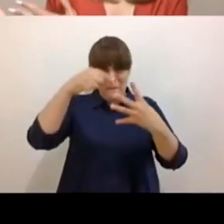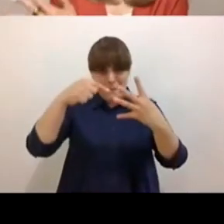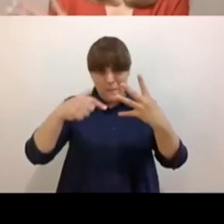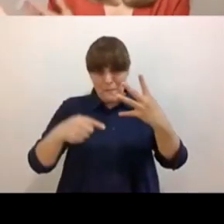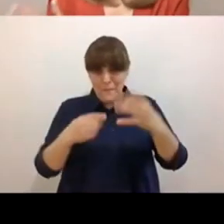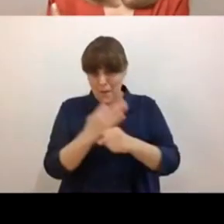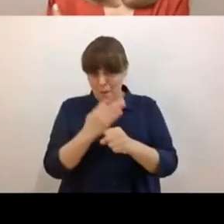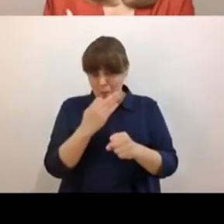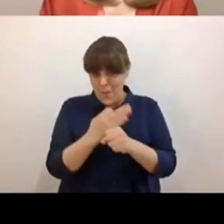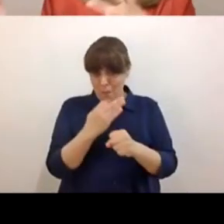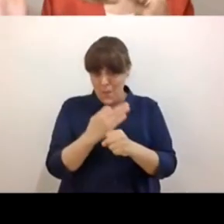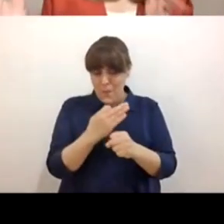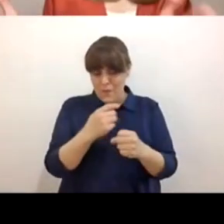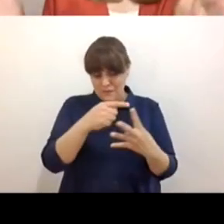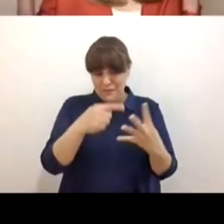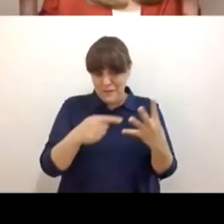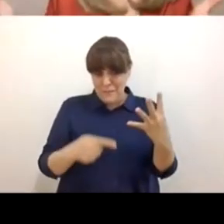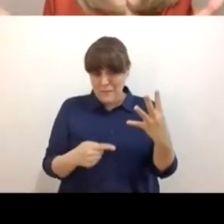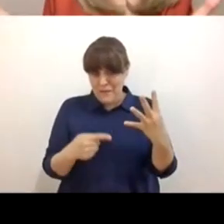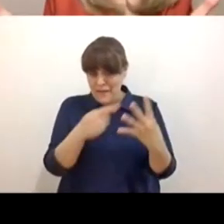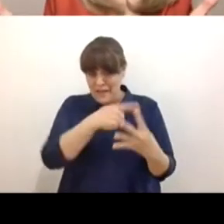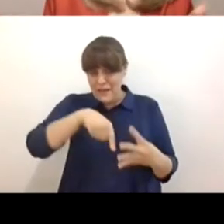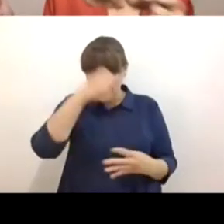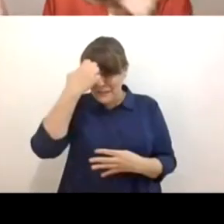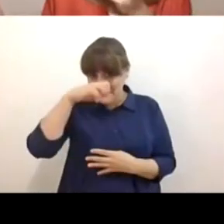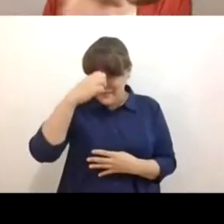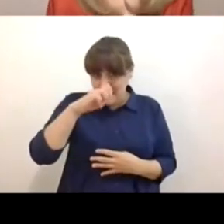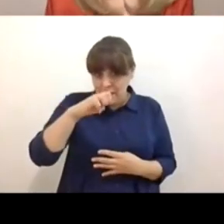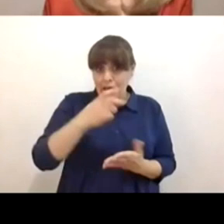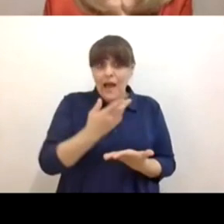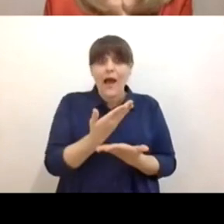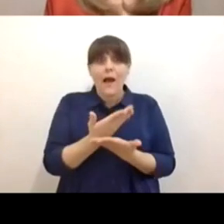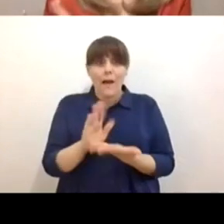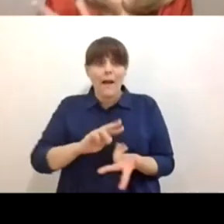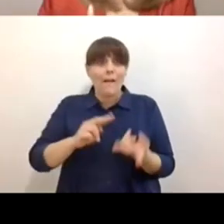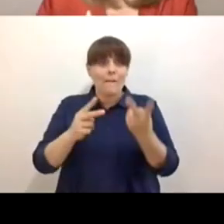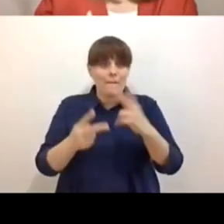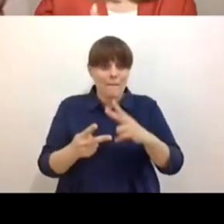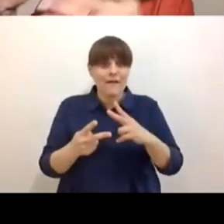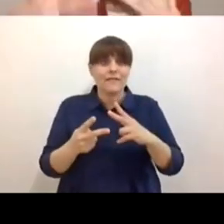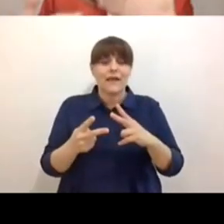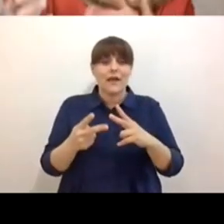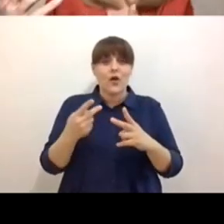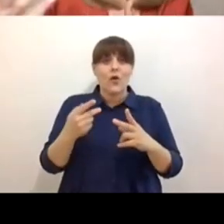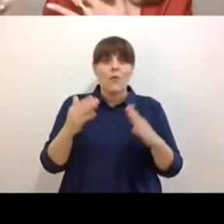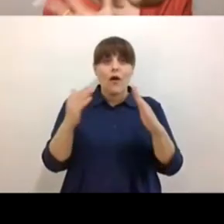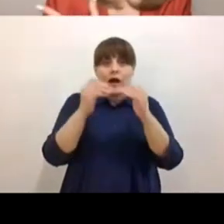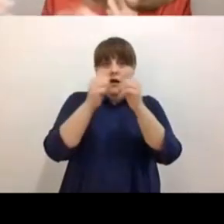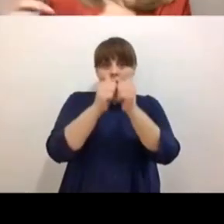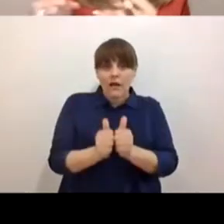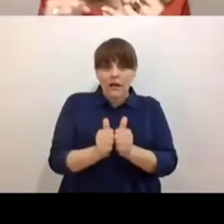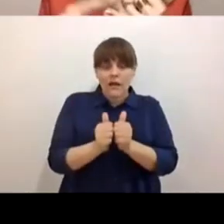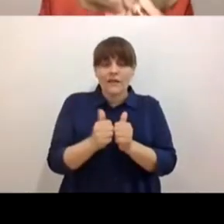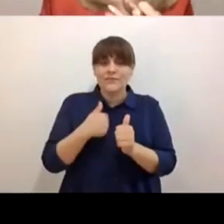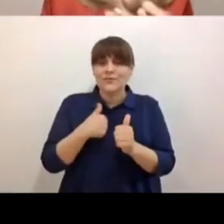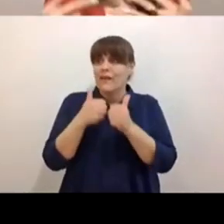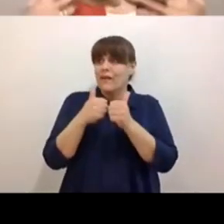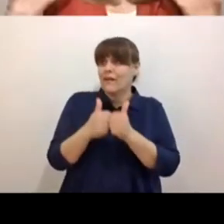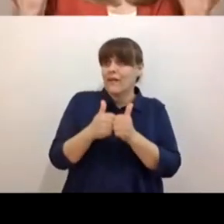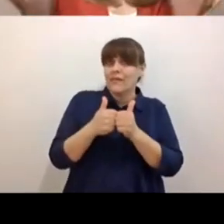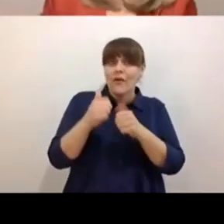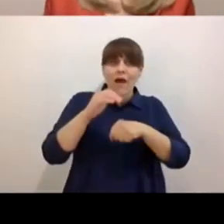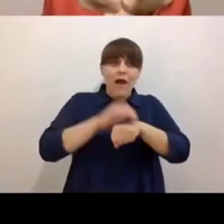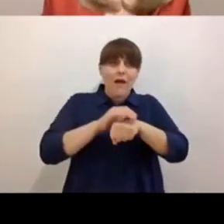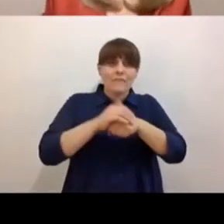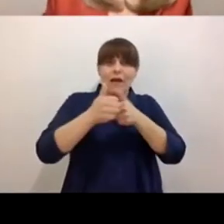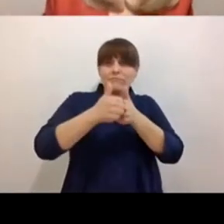pasa, es este confinamiento y la pandemia, es de tener que estar aislados de sus amigos, de